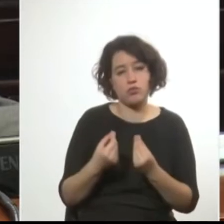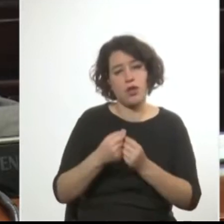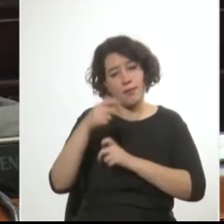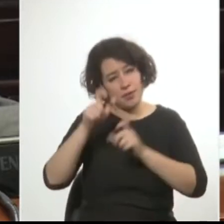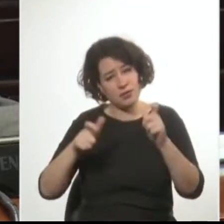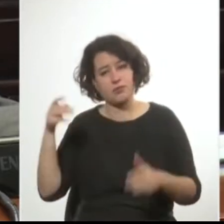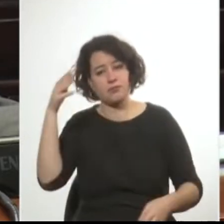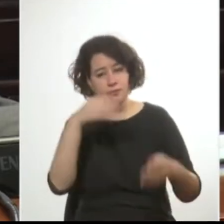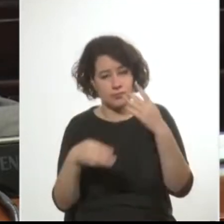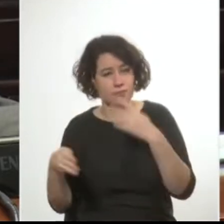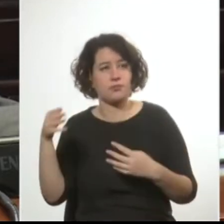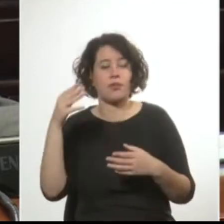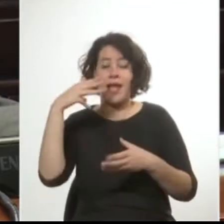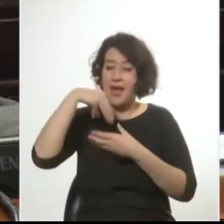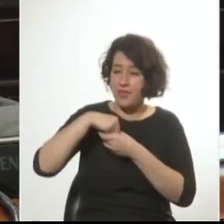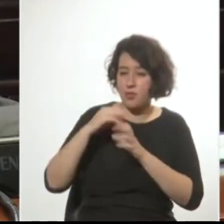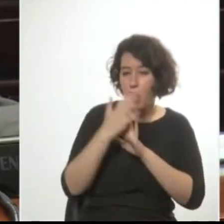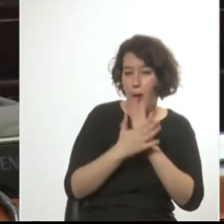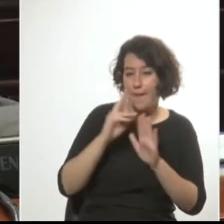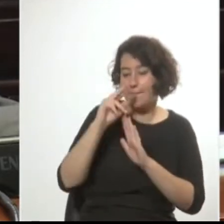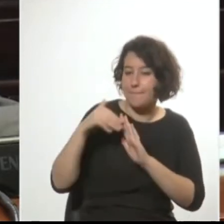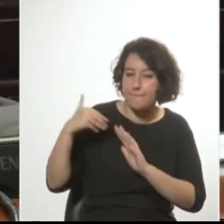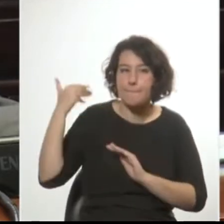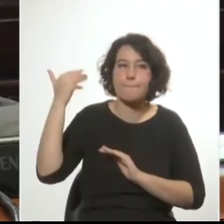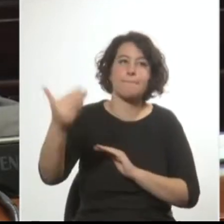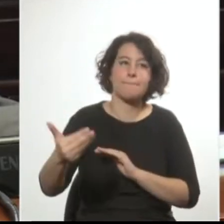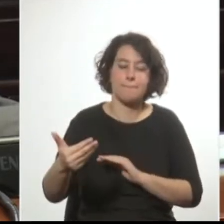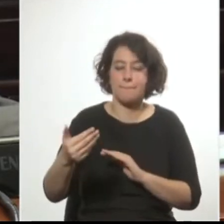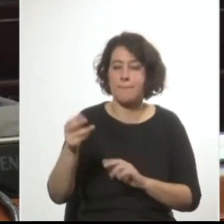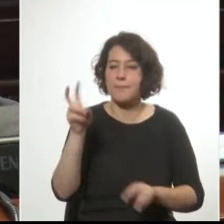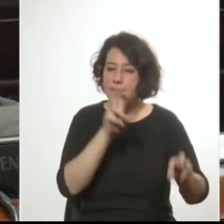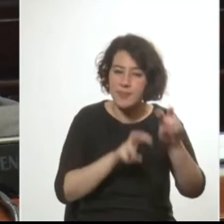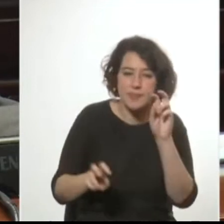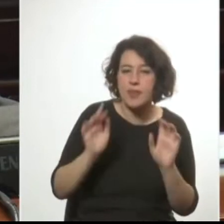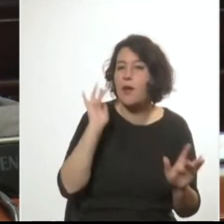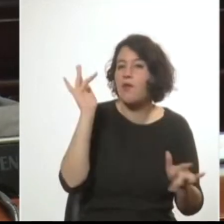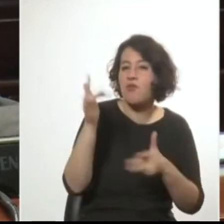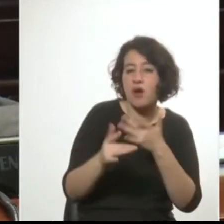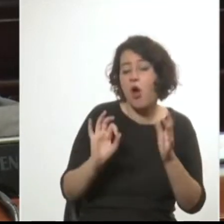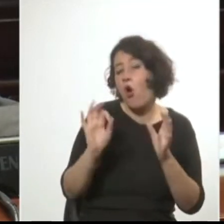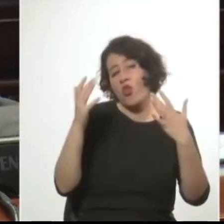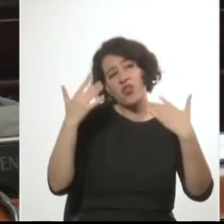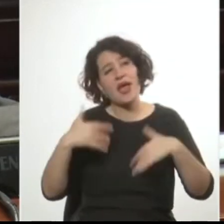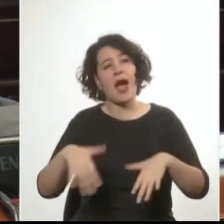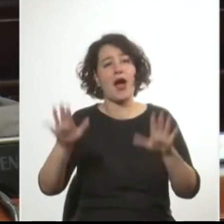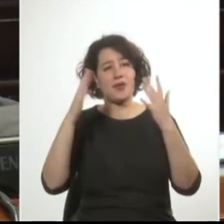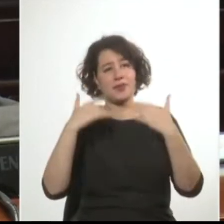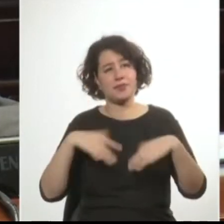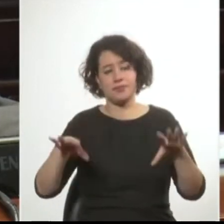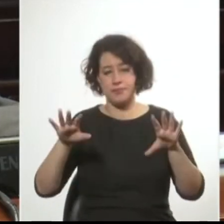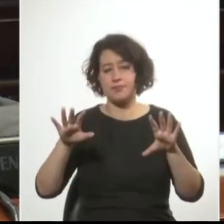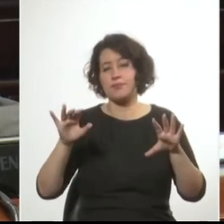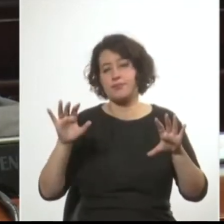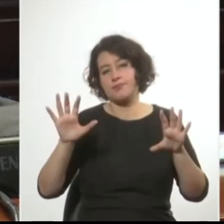internos y externos que apostaron o provocaron o permitieron ese deterioro